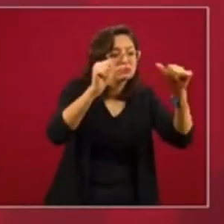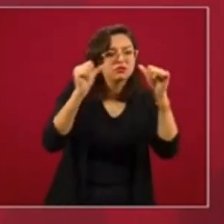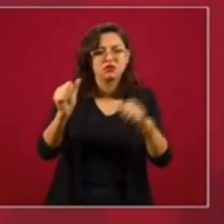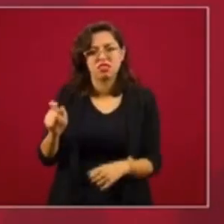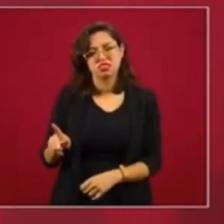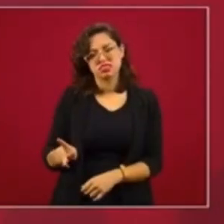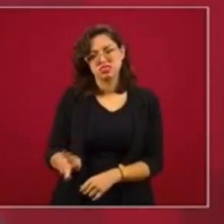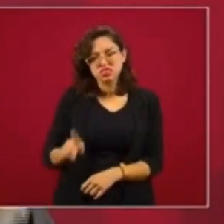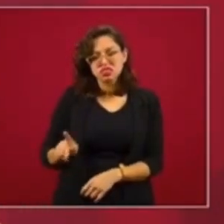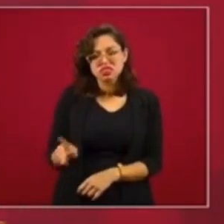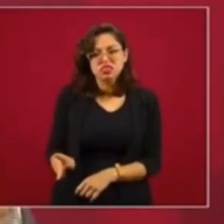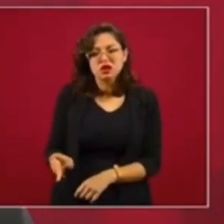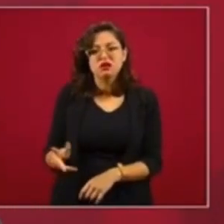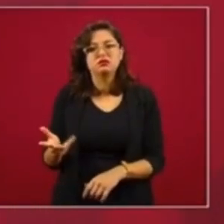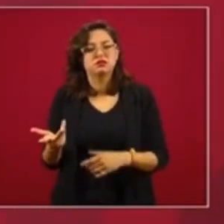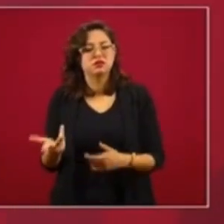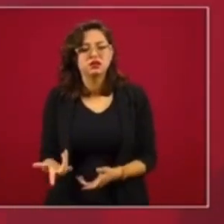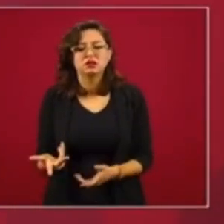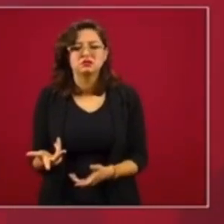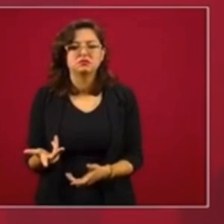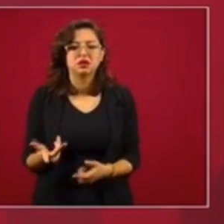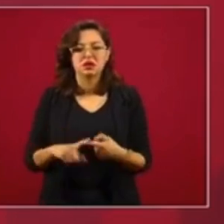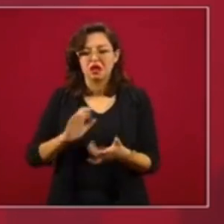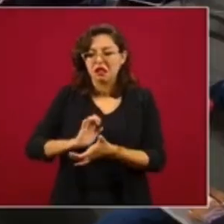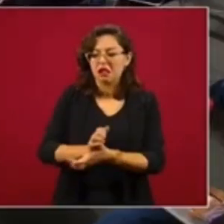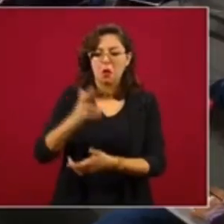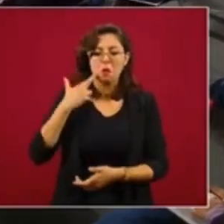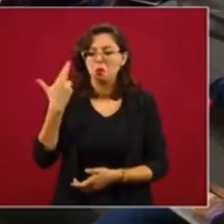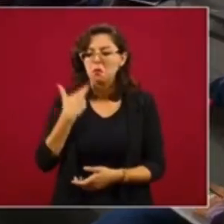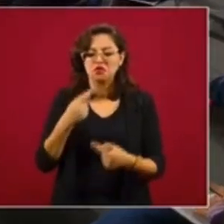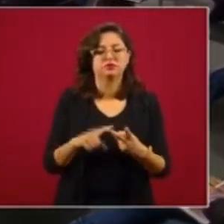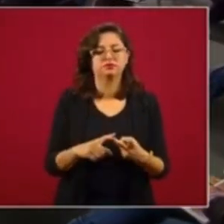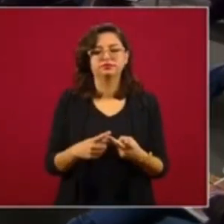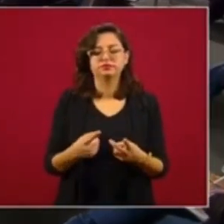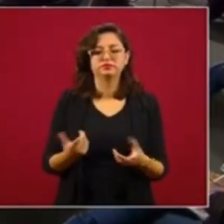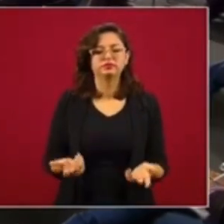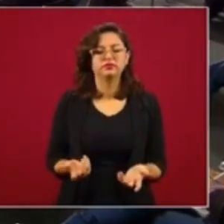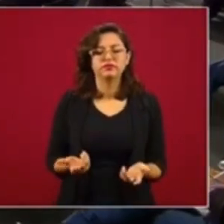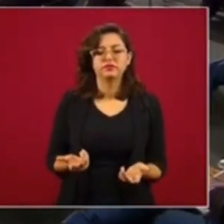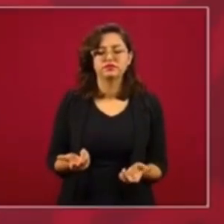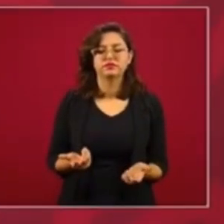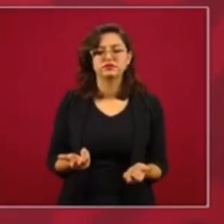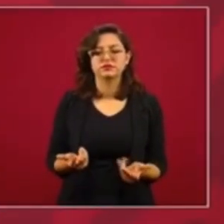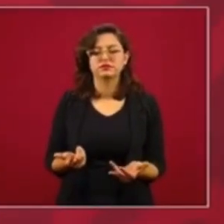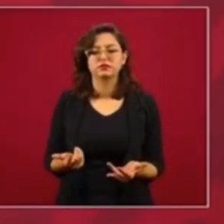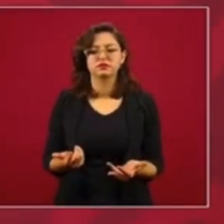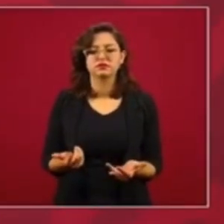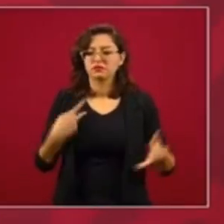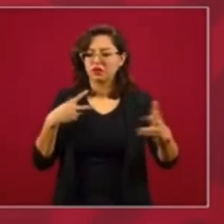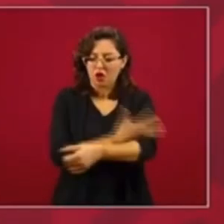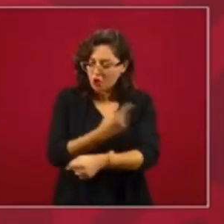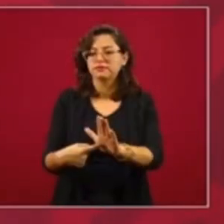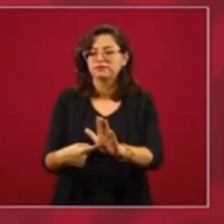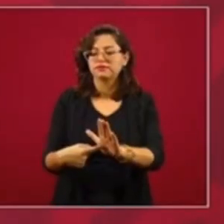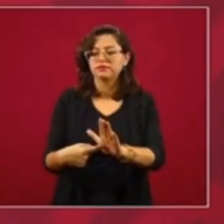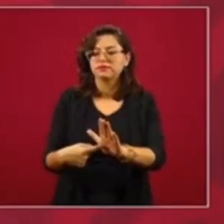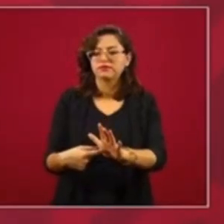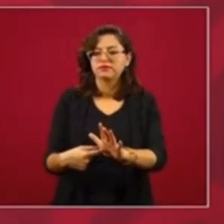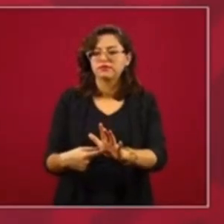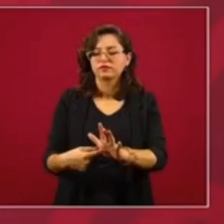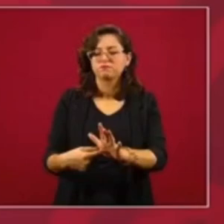a la gente, de que no se permitía el racismo, de que se cuidaba a los niños, de que había transparencia,